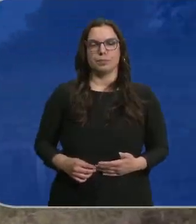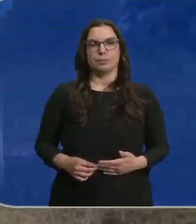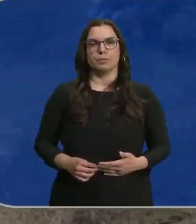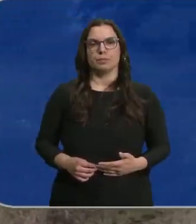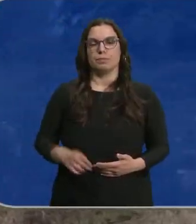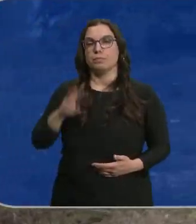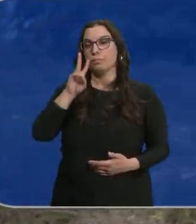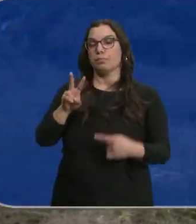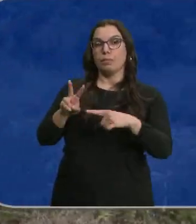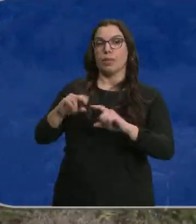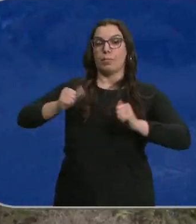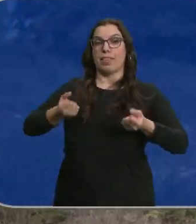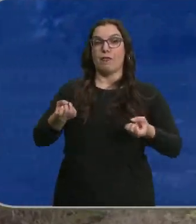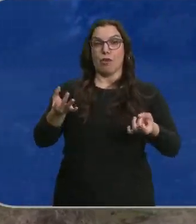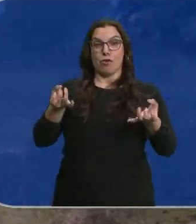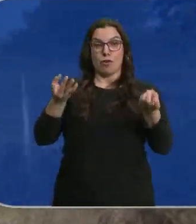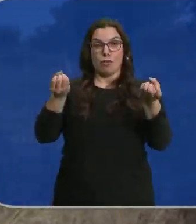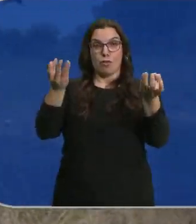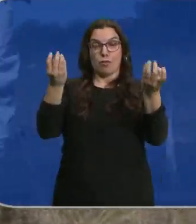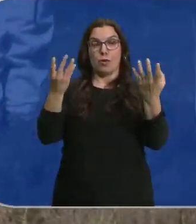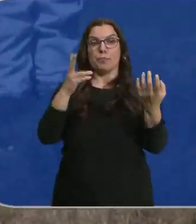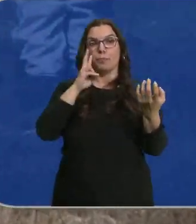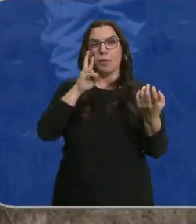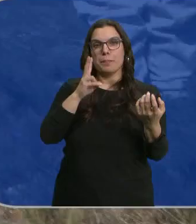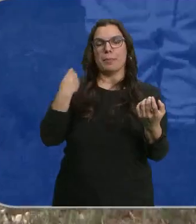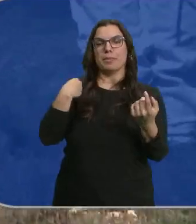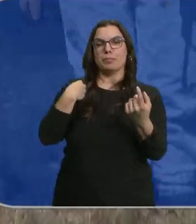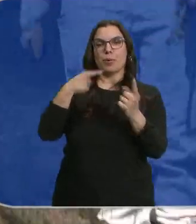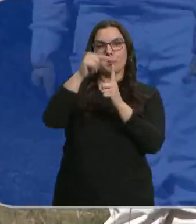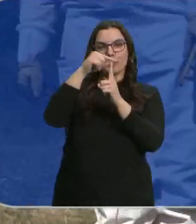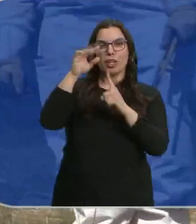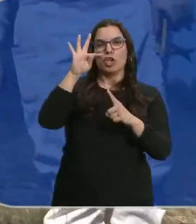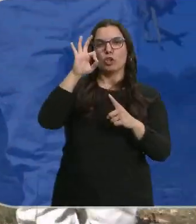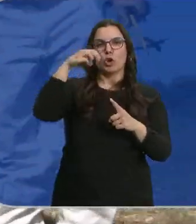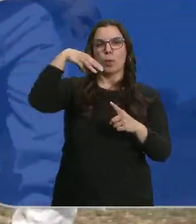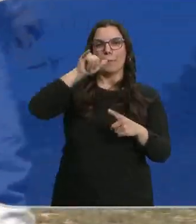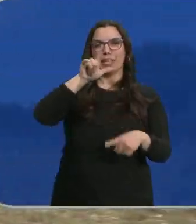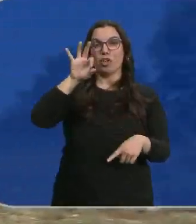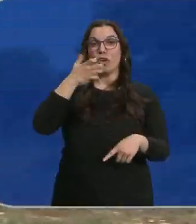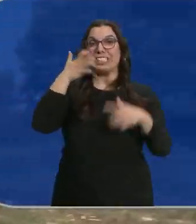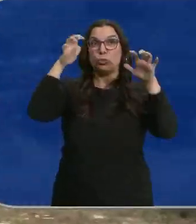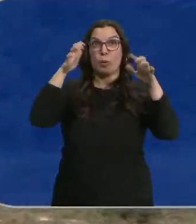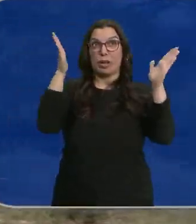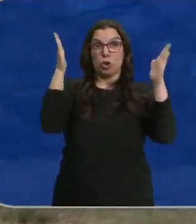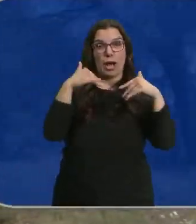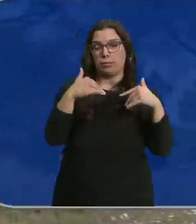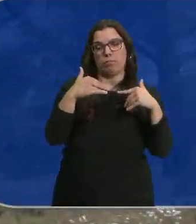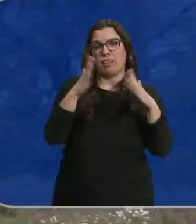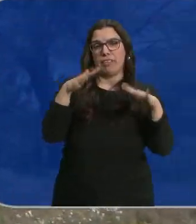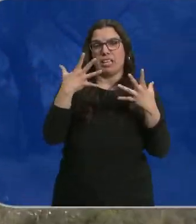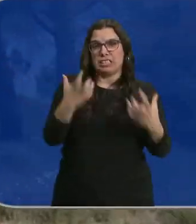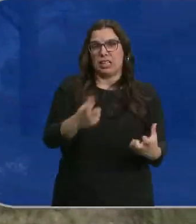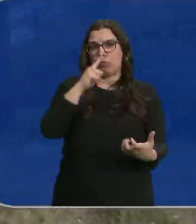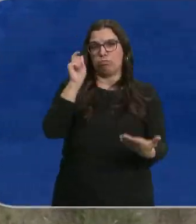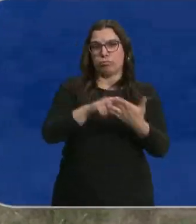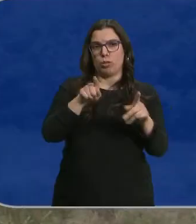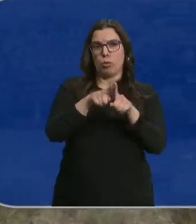Todo esto está empezando a florecer, aquí tenemos el tomillo y esto como no llueva algo pues se acabará secando